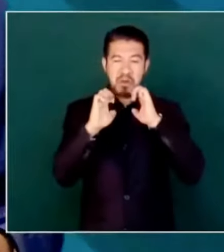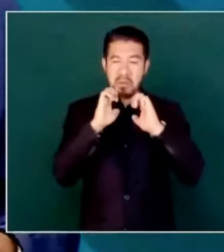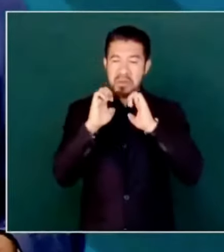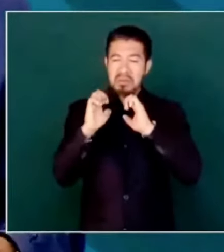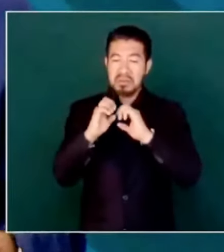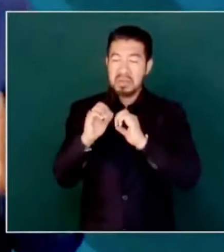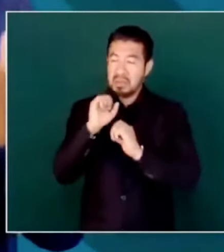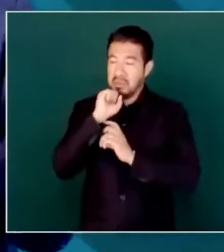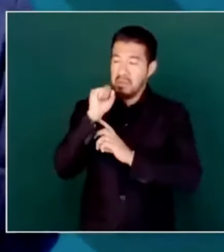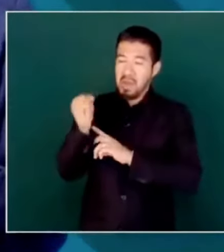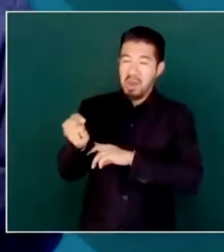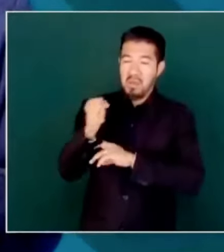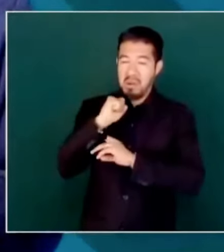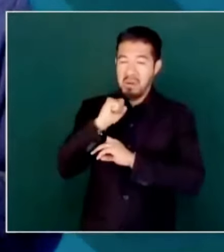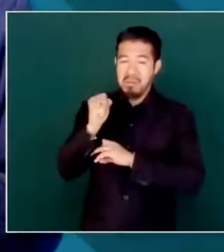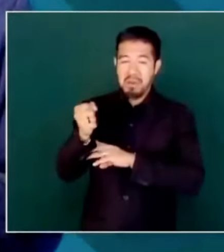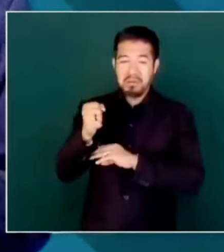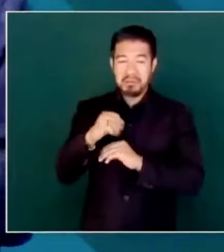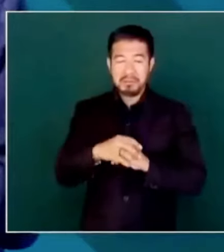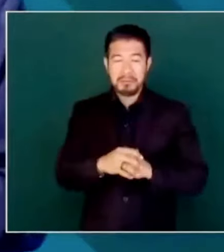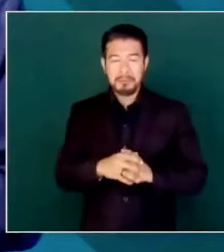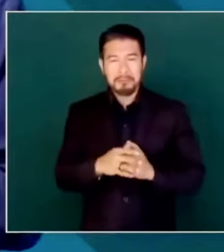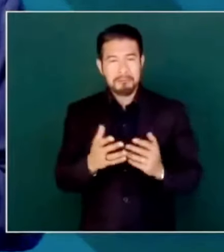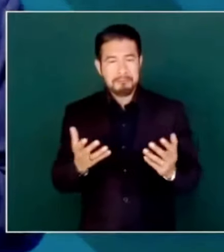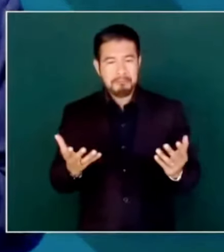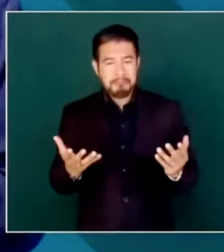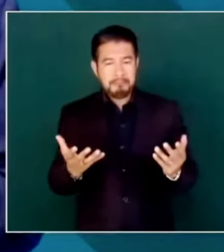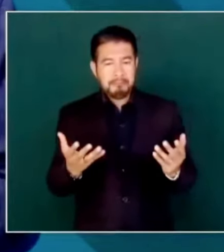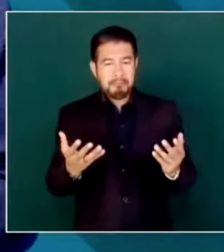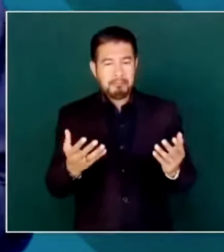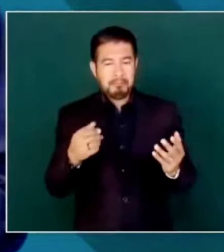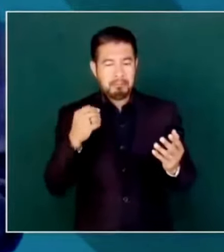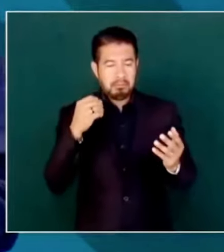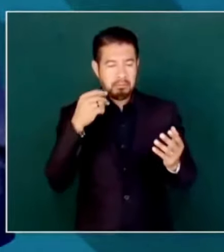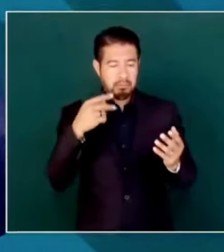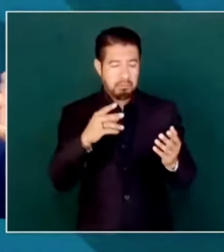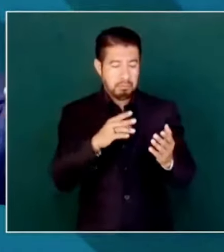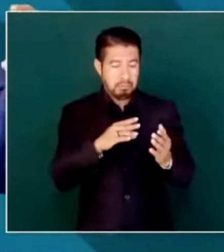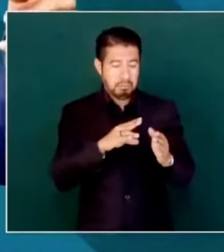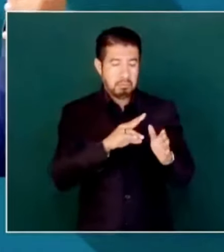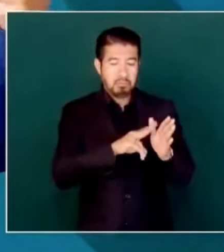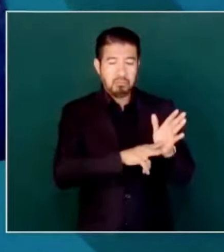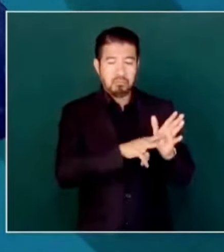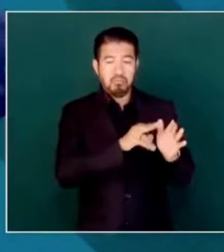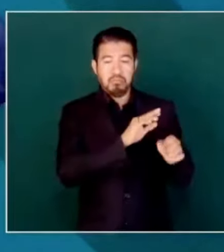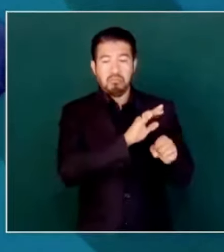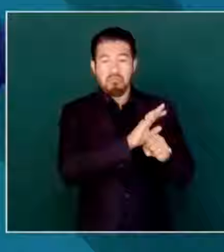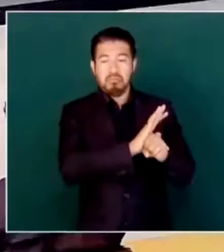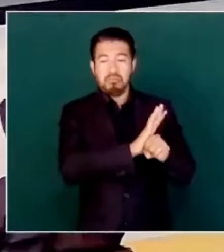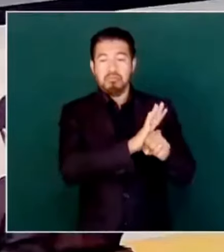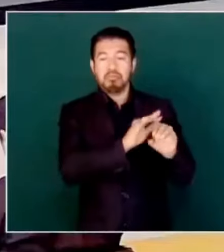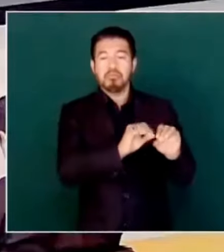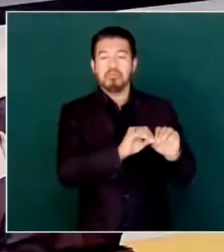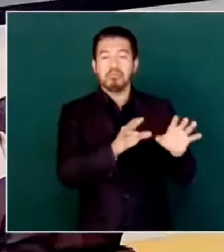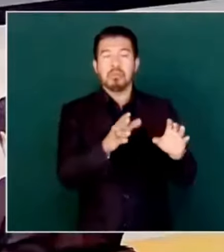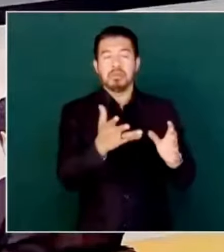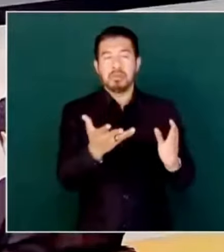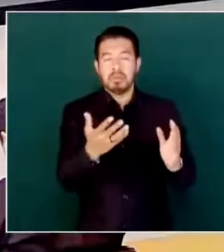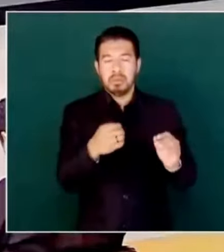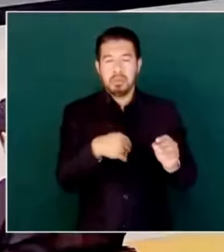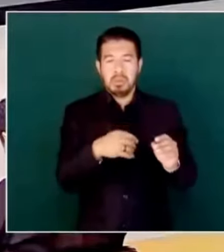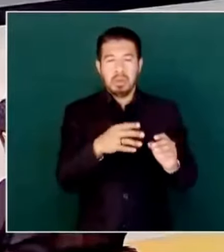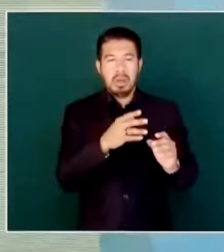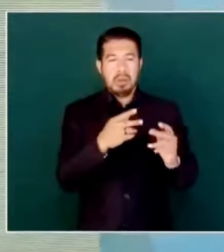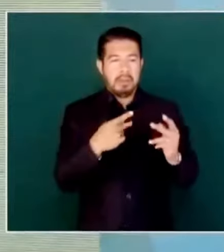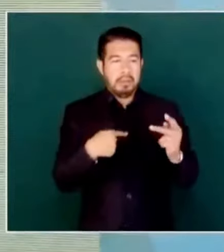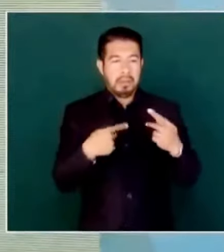Bueno, ¿cómo estaría el documental que las televisoras de México no